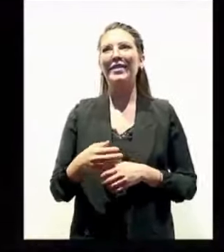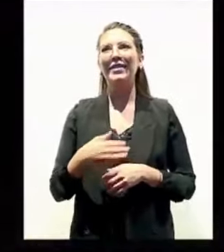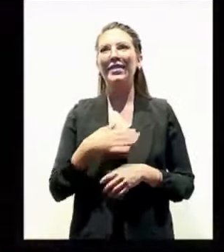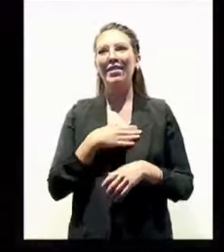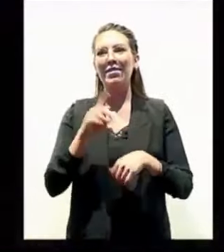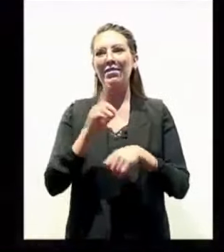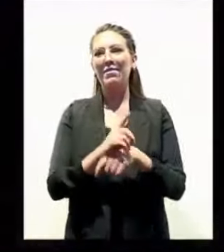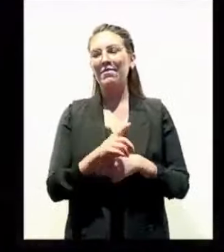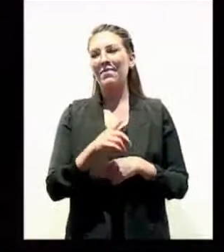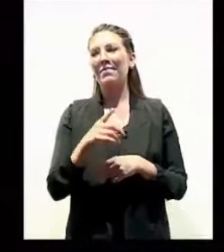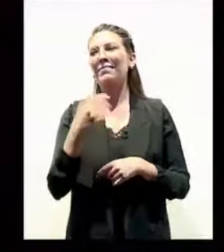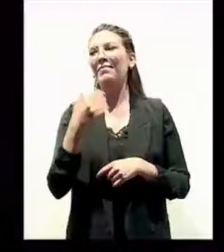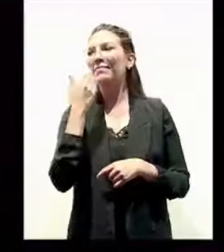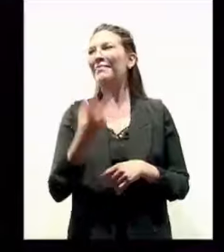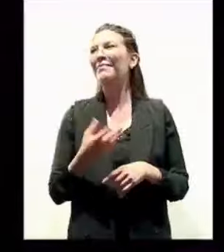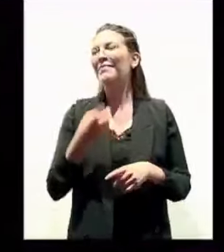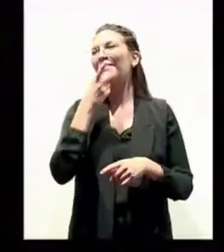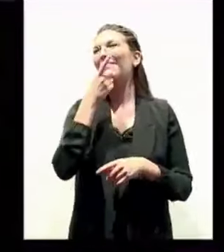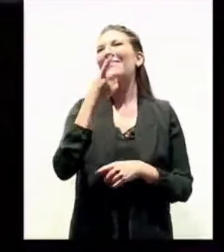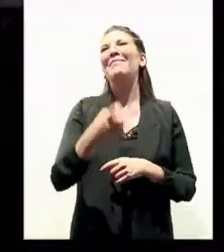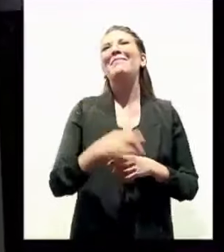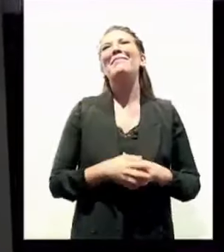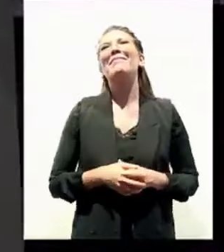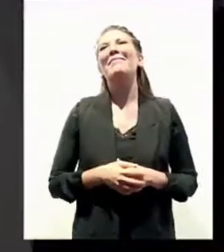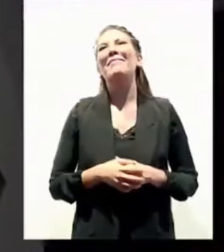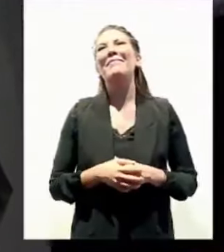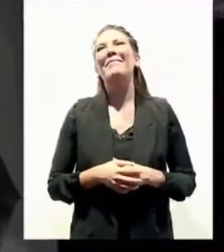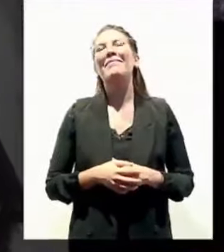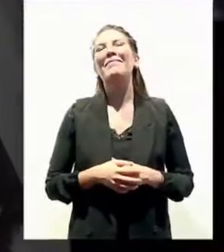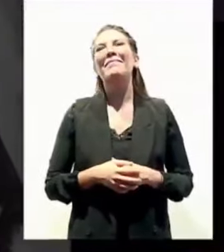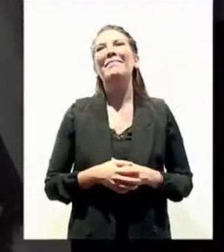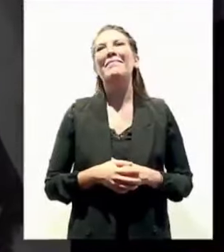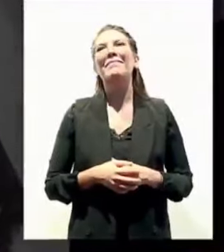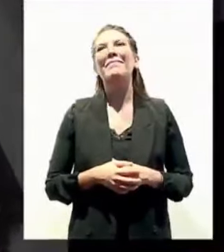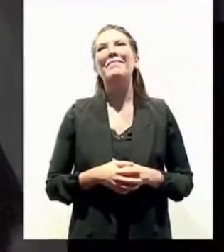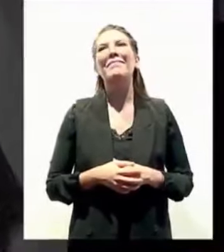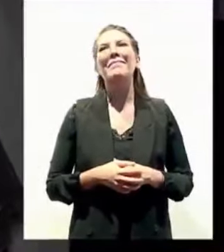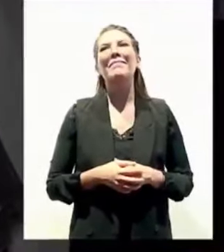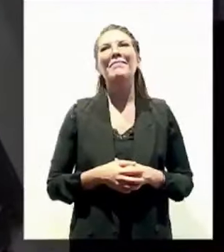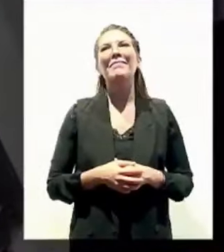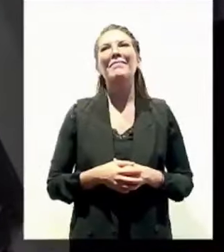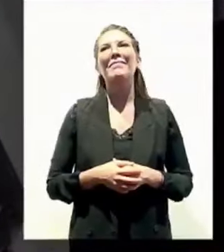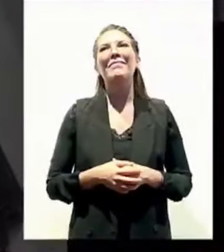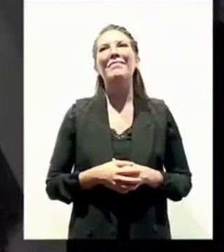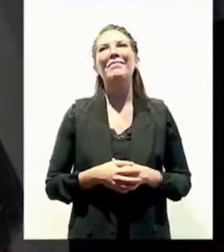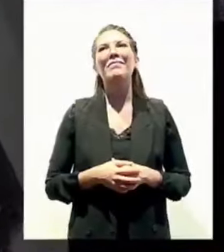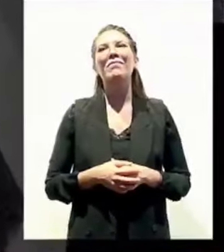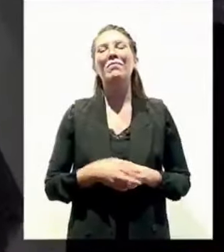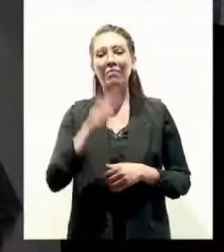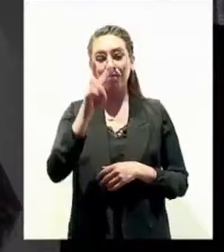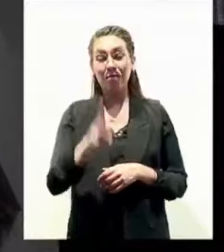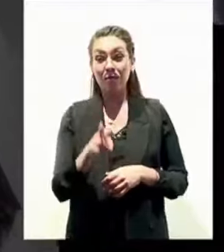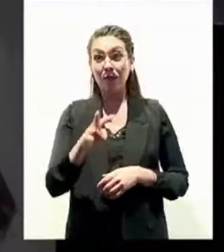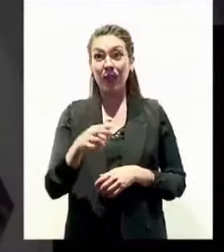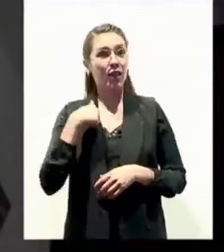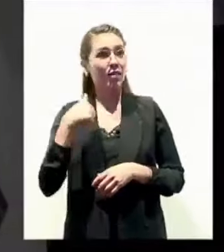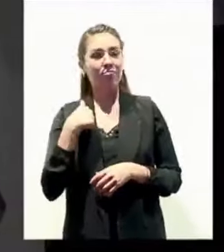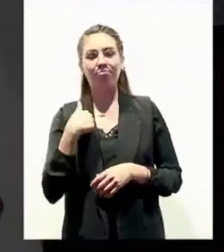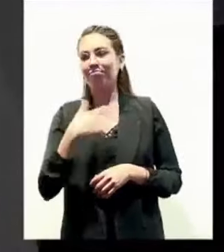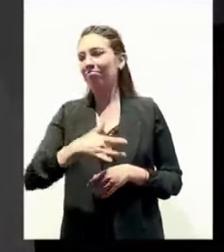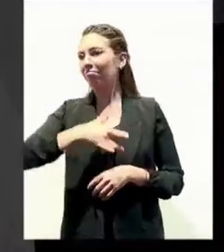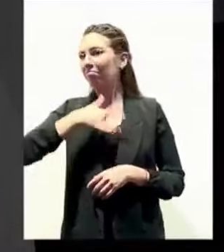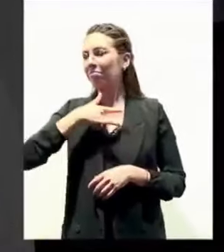Clara, pues la conozco hace muchos años igual que ustedes, estoy muy, muy contento, muy feliz